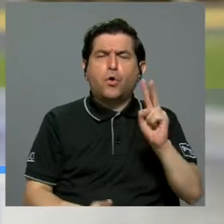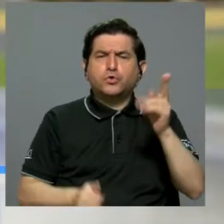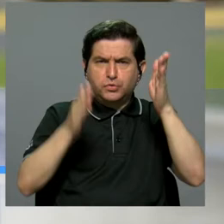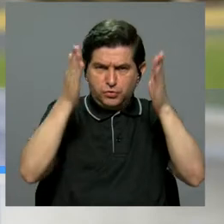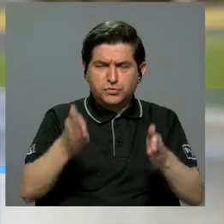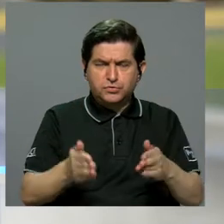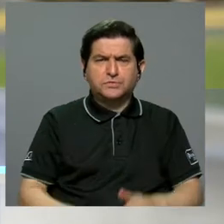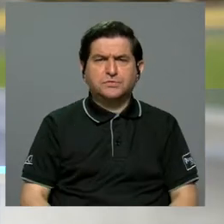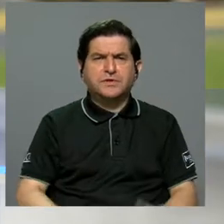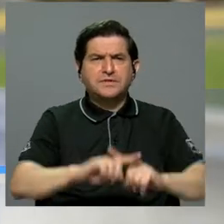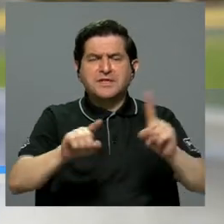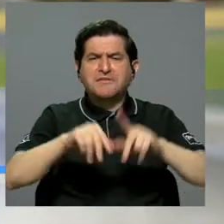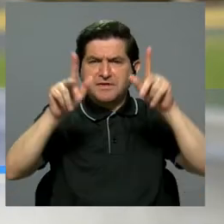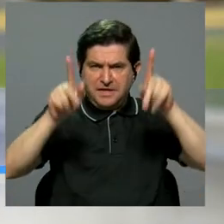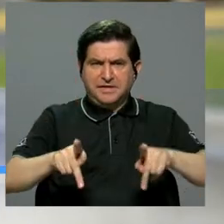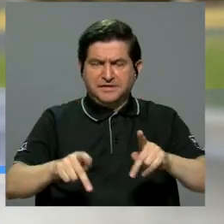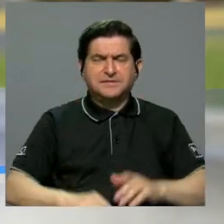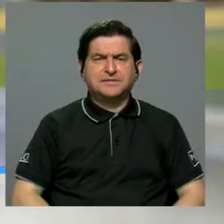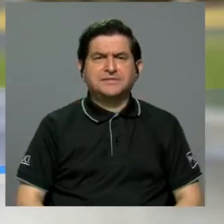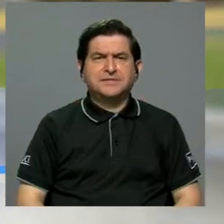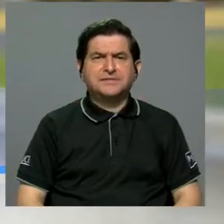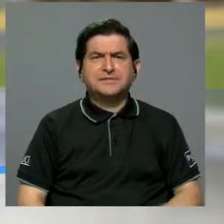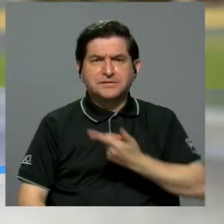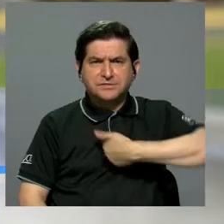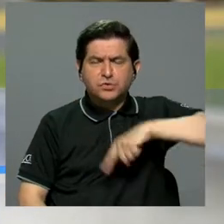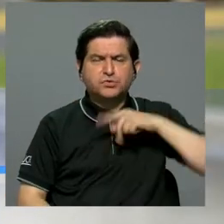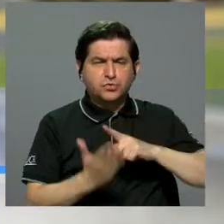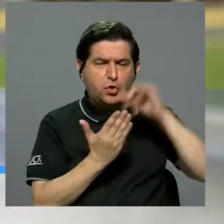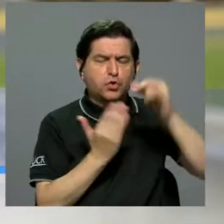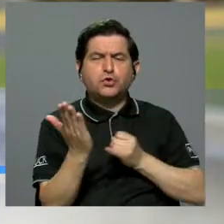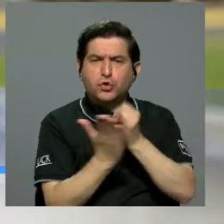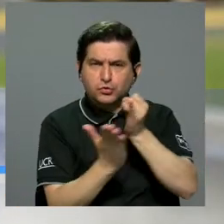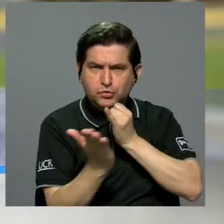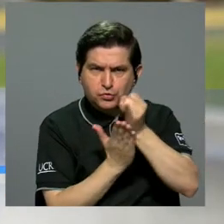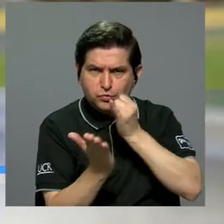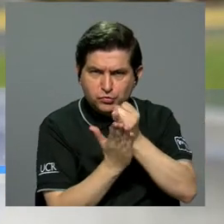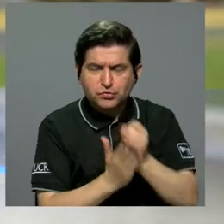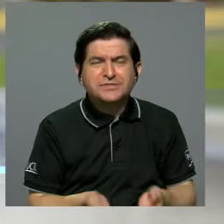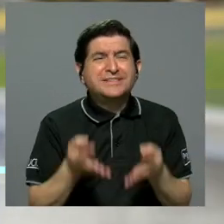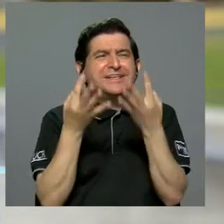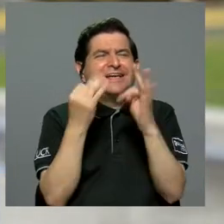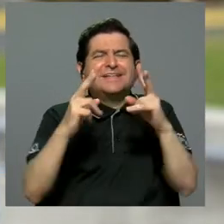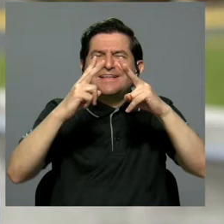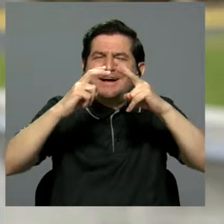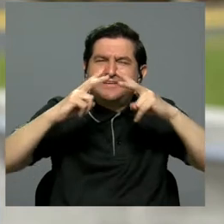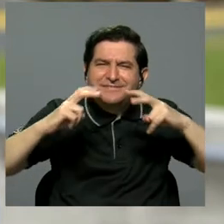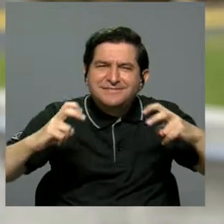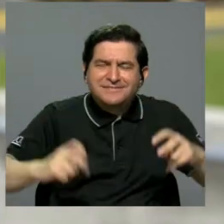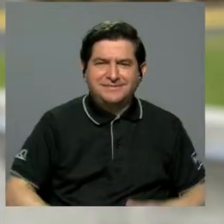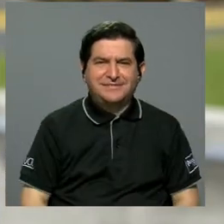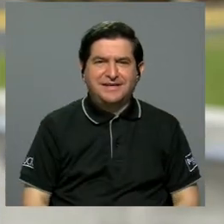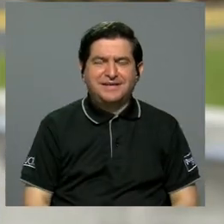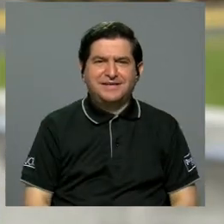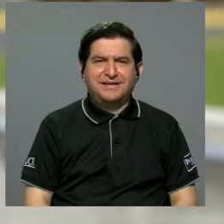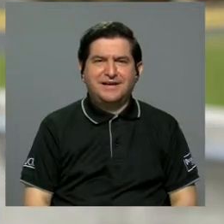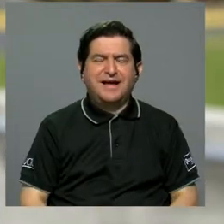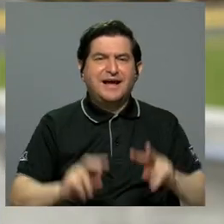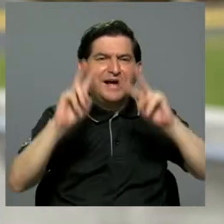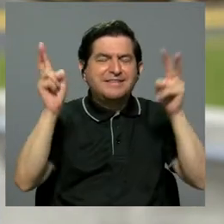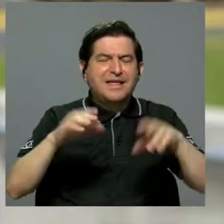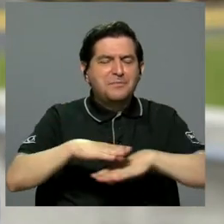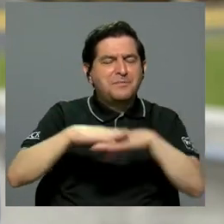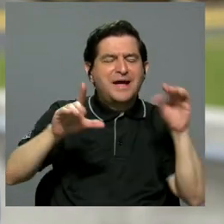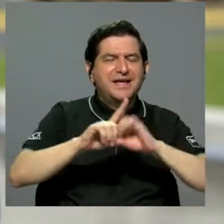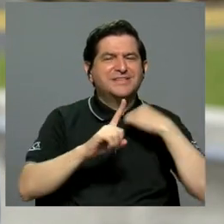otros colegas, otras personas colegas, un proyecto de investigación que procura analizar cómo aparece